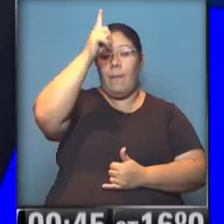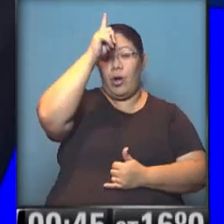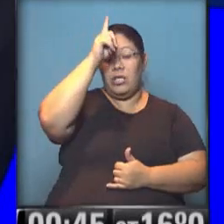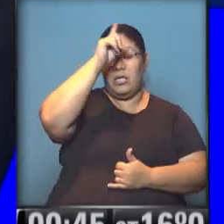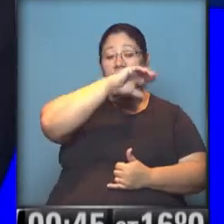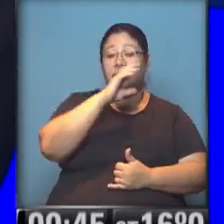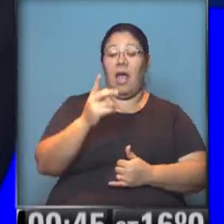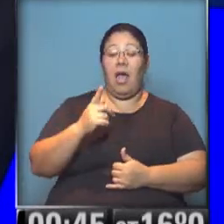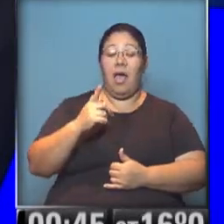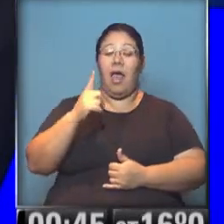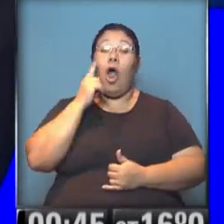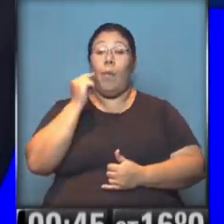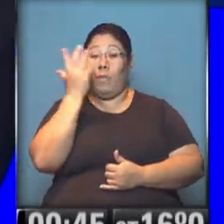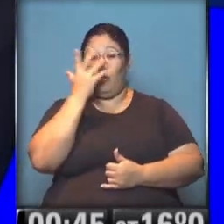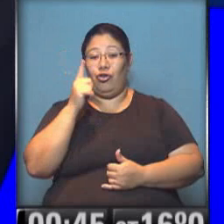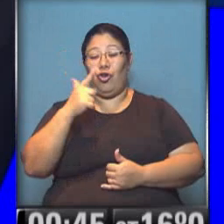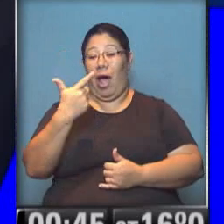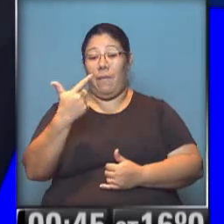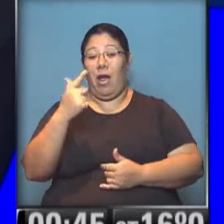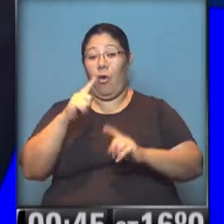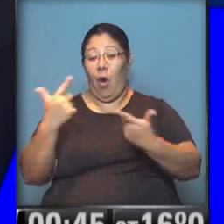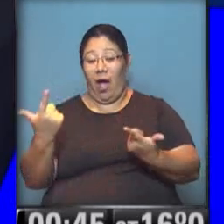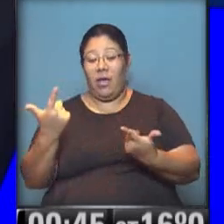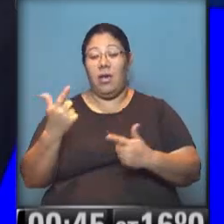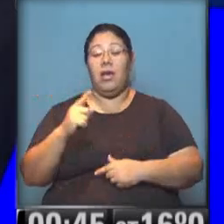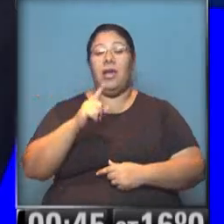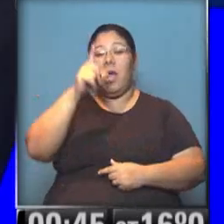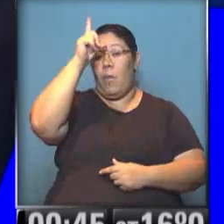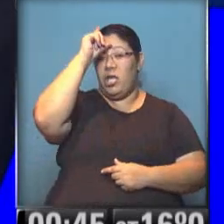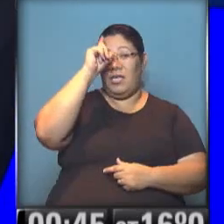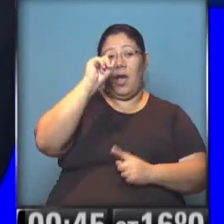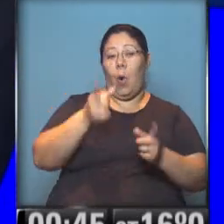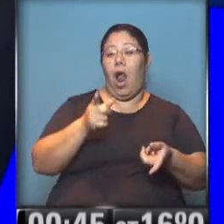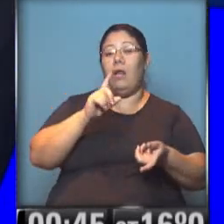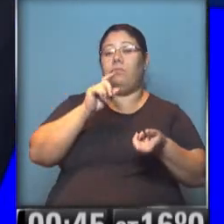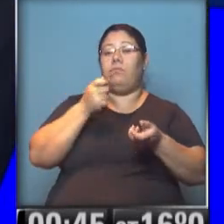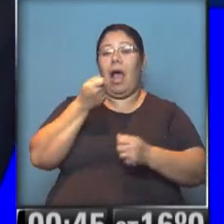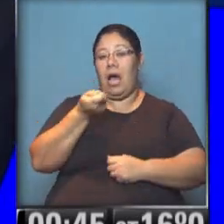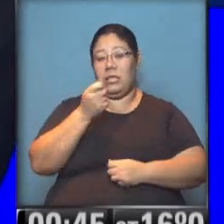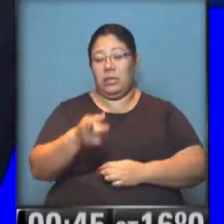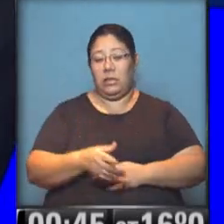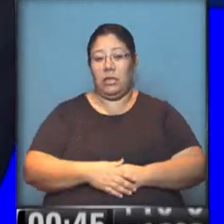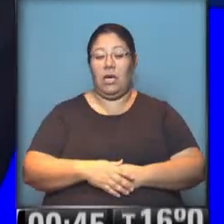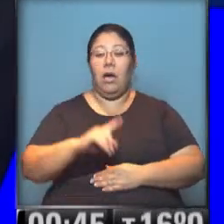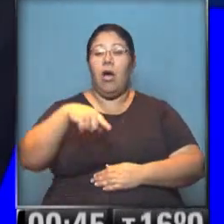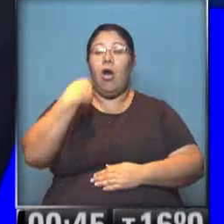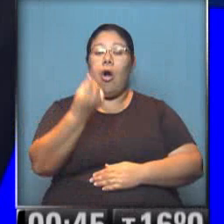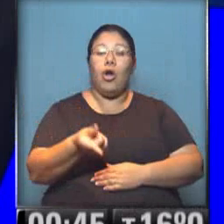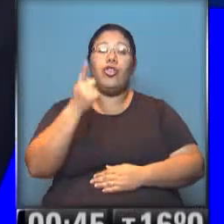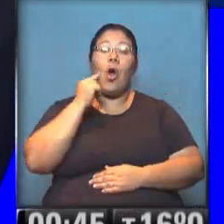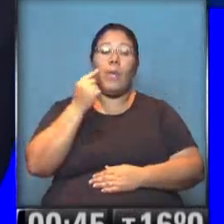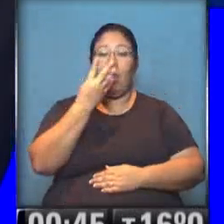Eric Garner, un vendedor de cigarrillos de contrabando, digamos, de cigarrillos que no pagaban impuestos, de 48 años, se